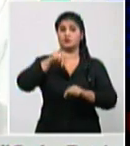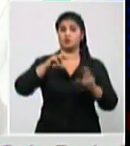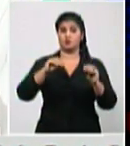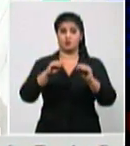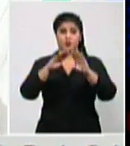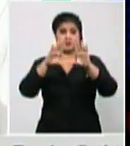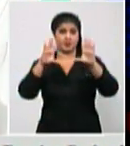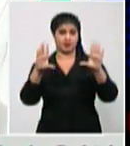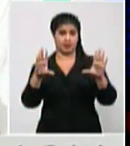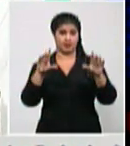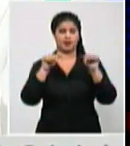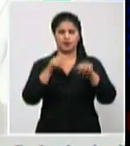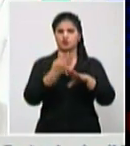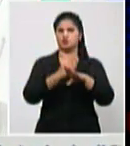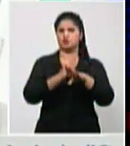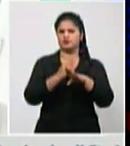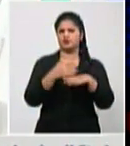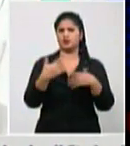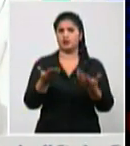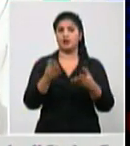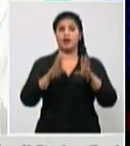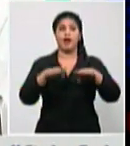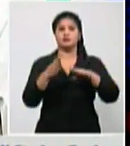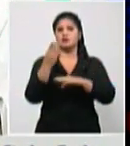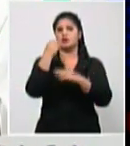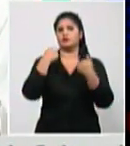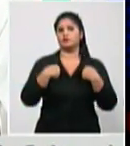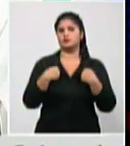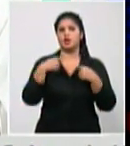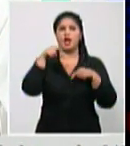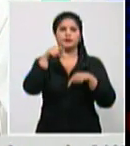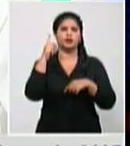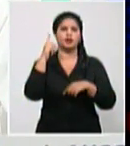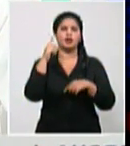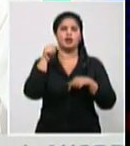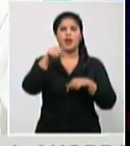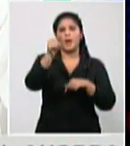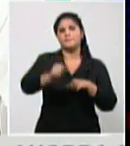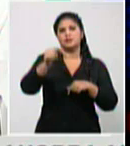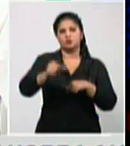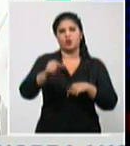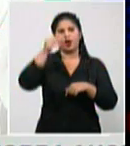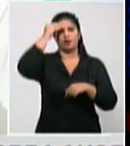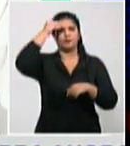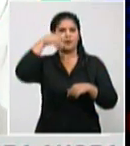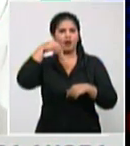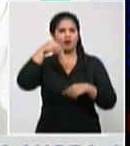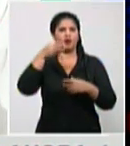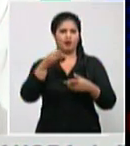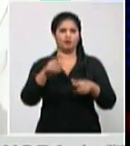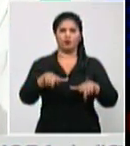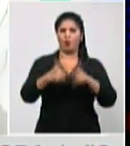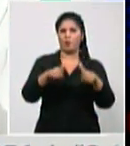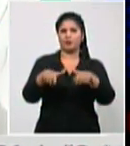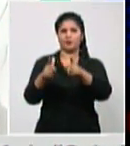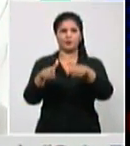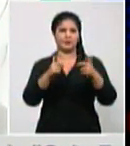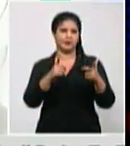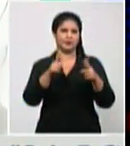a veces me dicen no Bruno porque a ti te escucha la población yo creo que la población tiene cultura